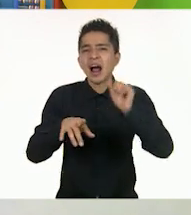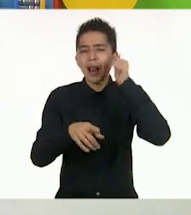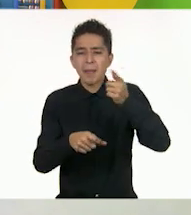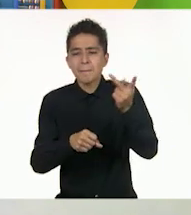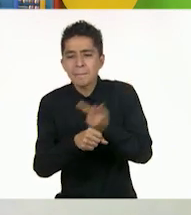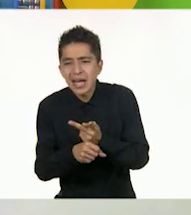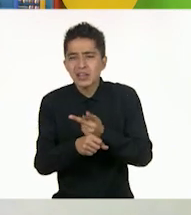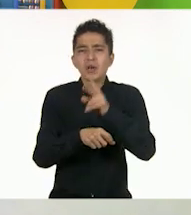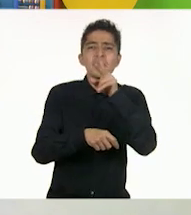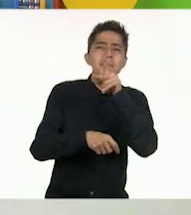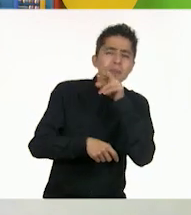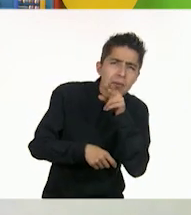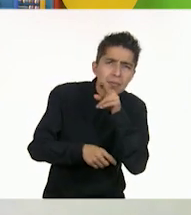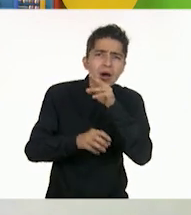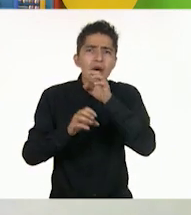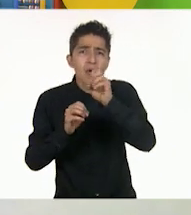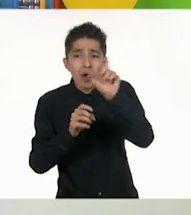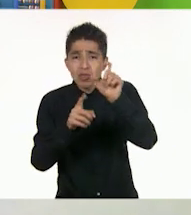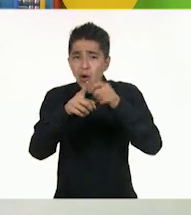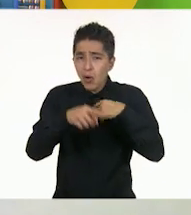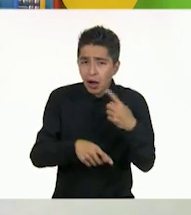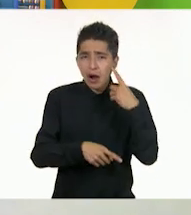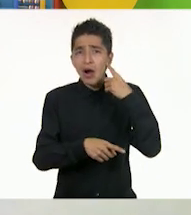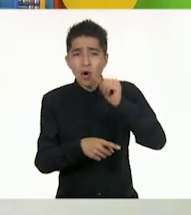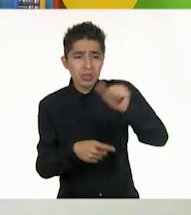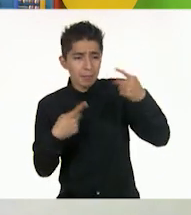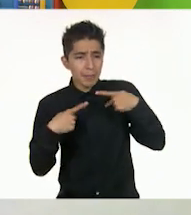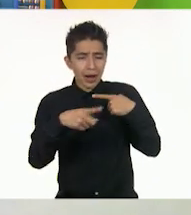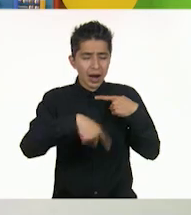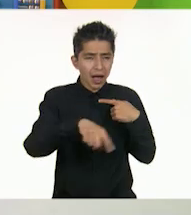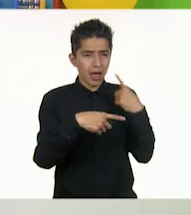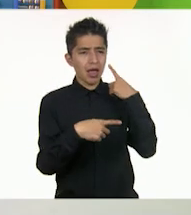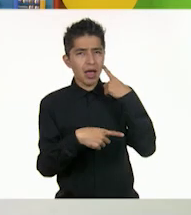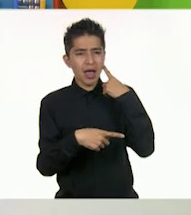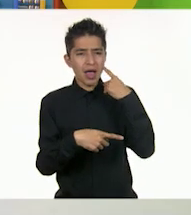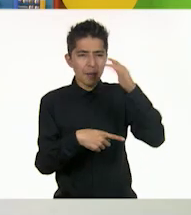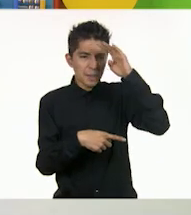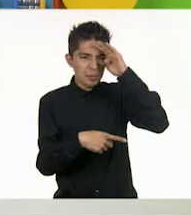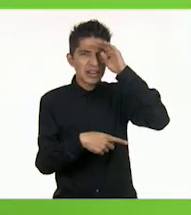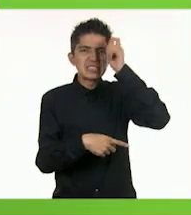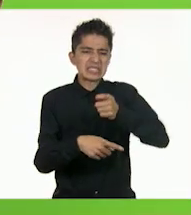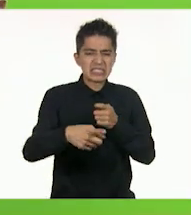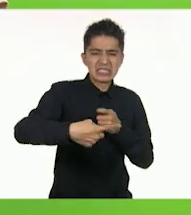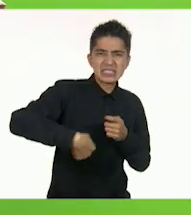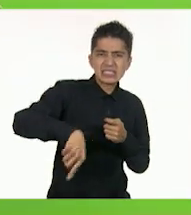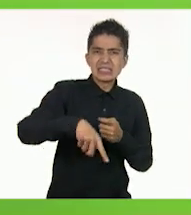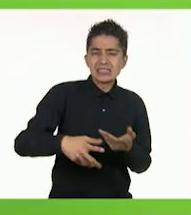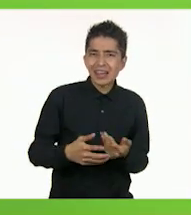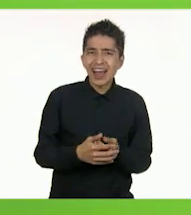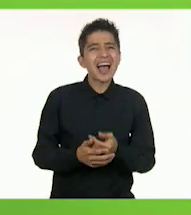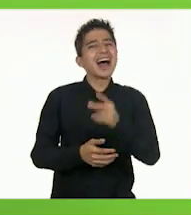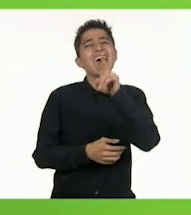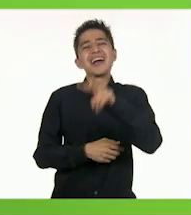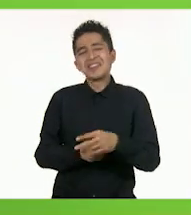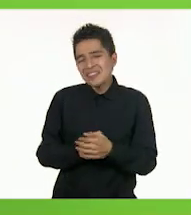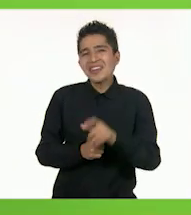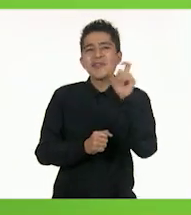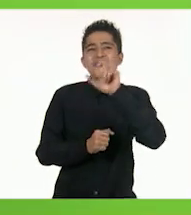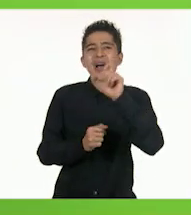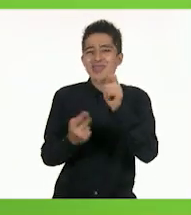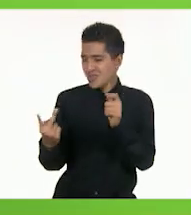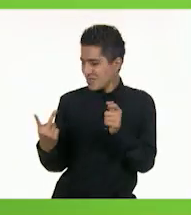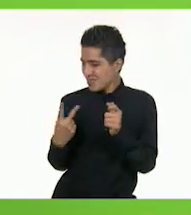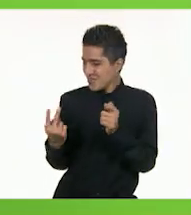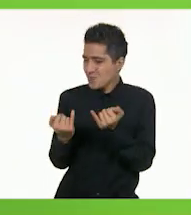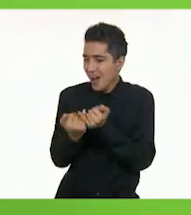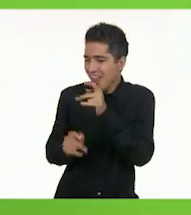lo que nos preocupa y cuando escuchamos a otros podemos saber lo que piensan. ¡Ay, sí! Como cuando hablamos tú y